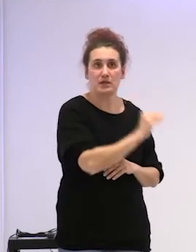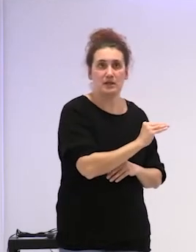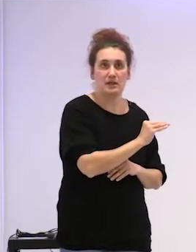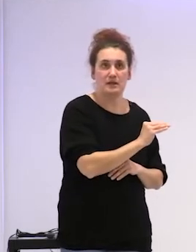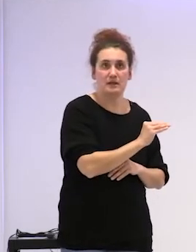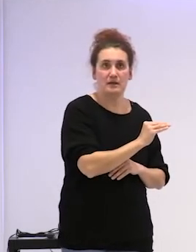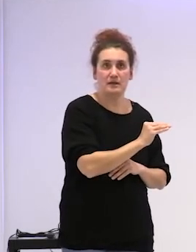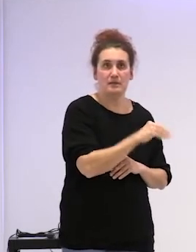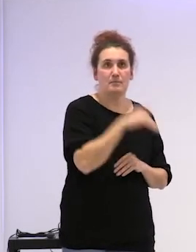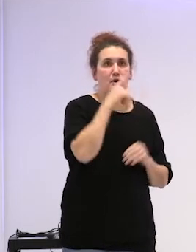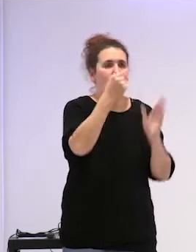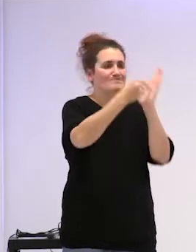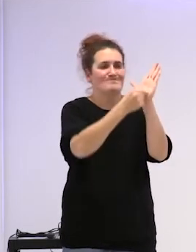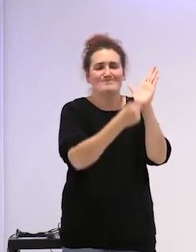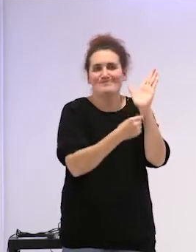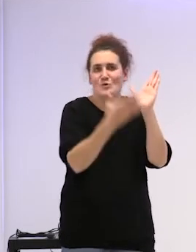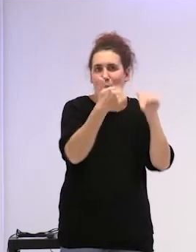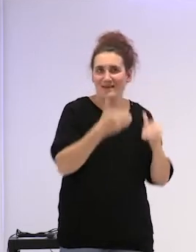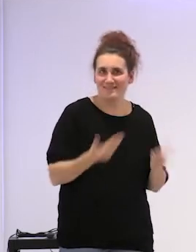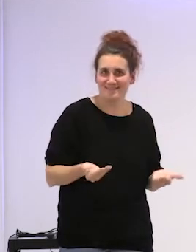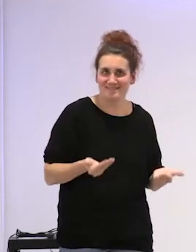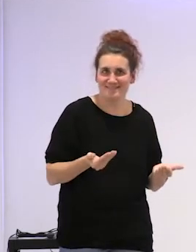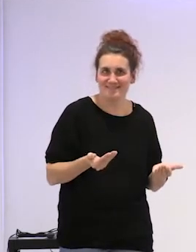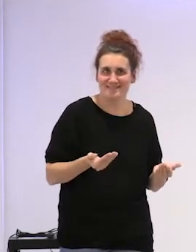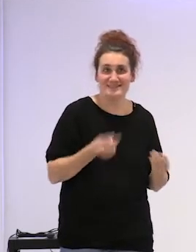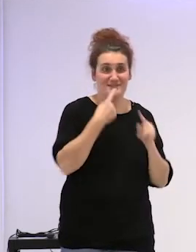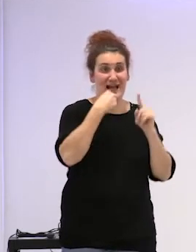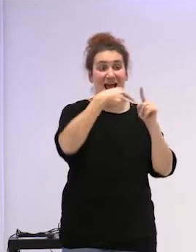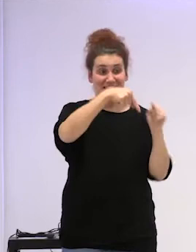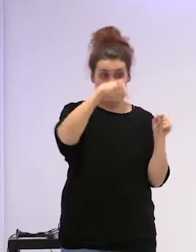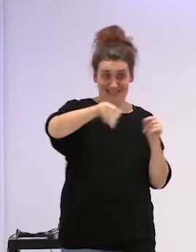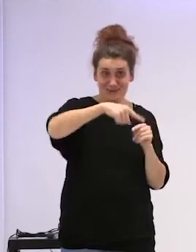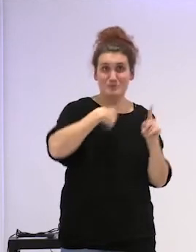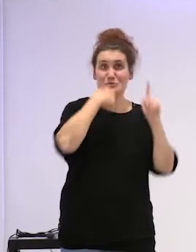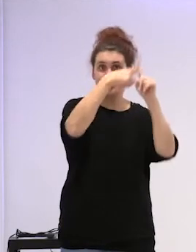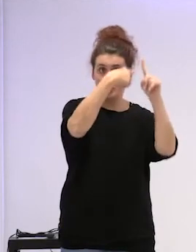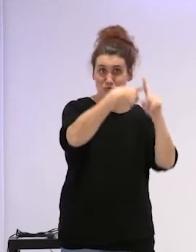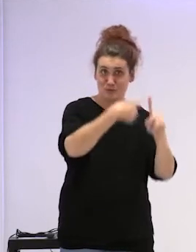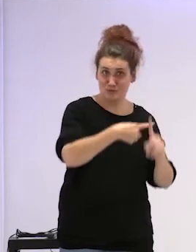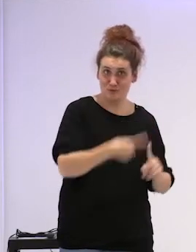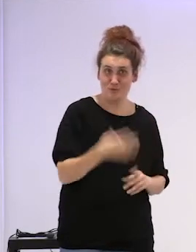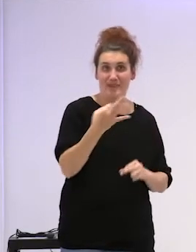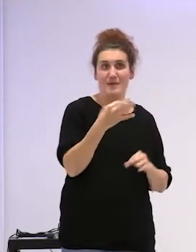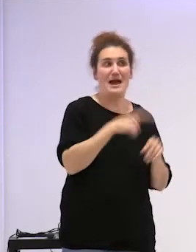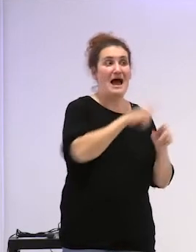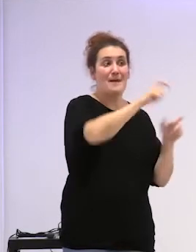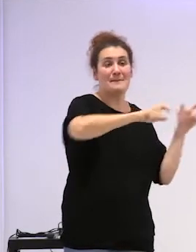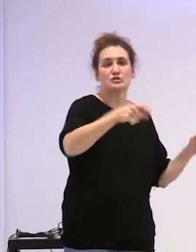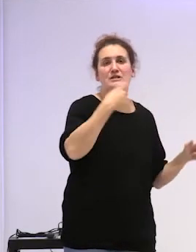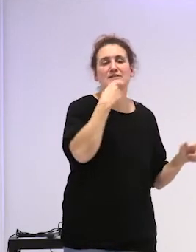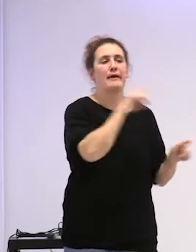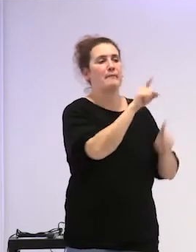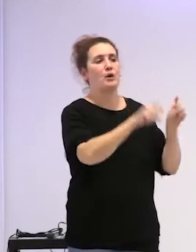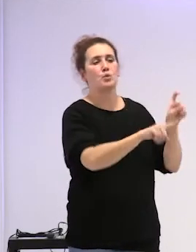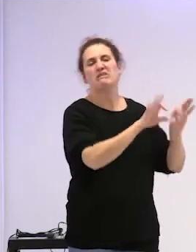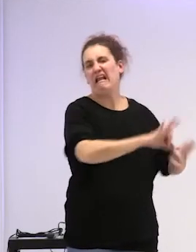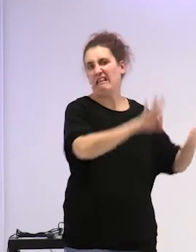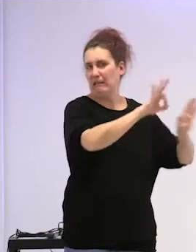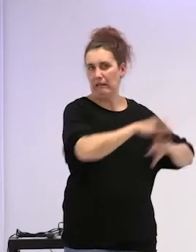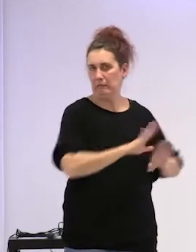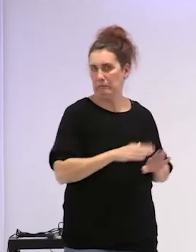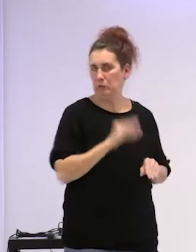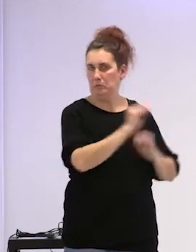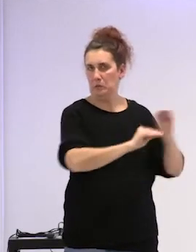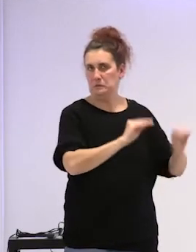ningún lugar por ejemplo entonces esto supongo que habría que sumarle a todas aquellas personas que no que nadie les pregunta ¿no? o nadie les